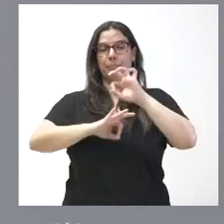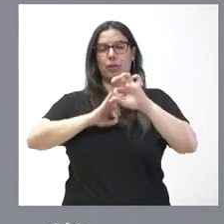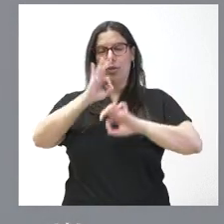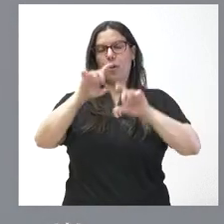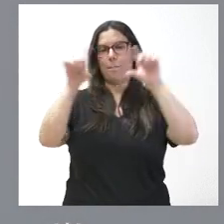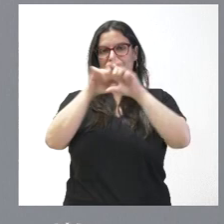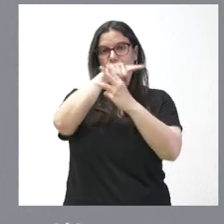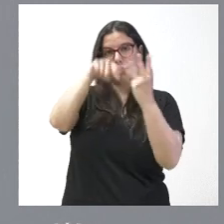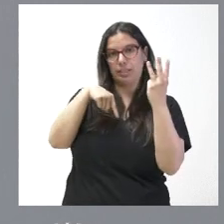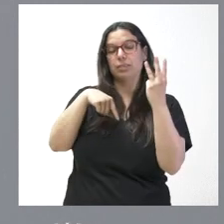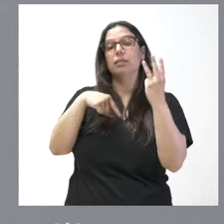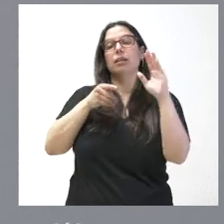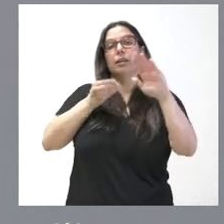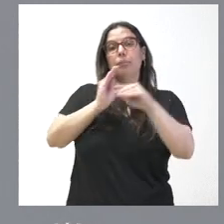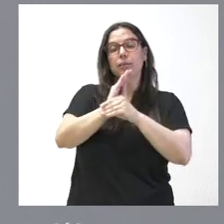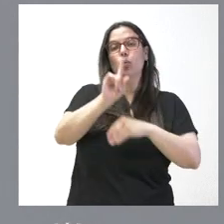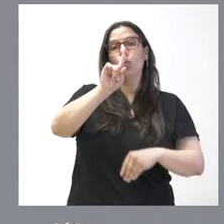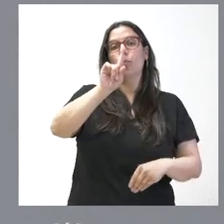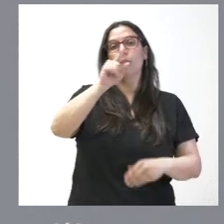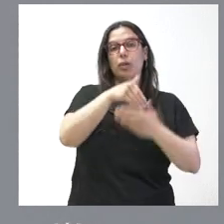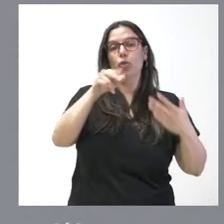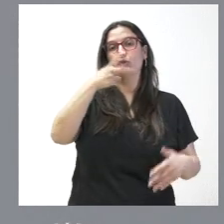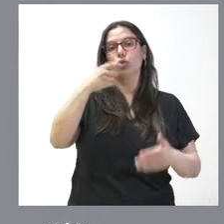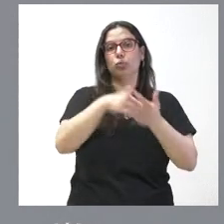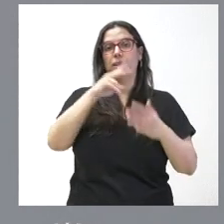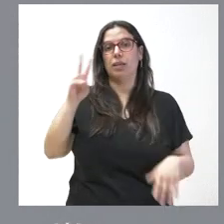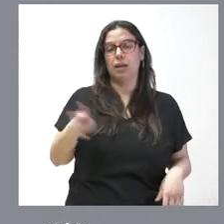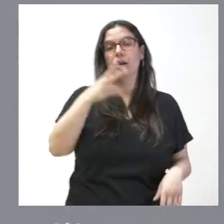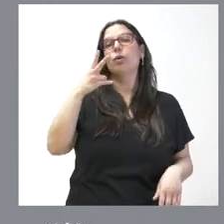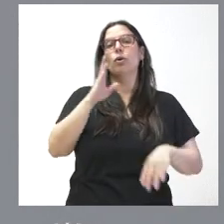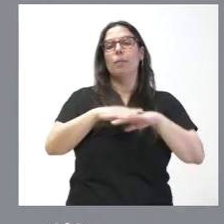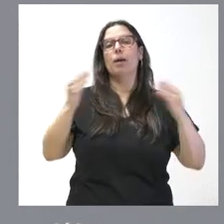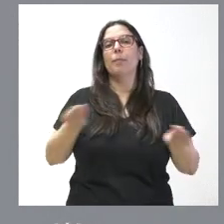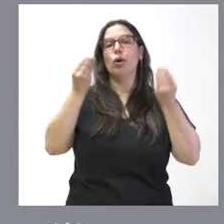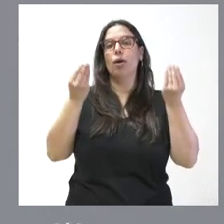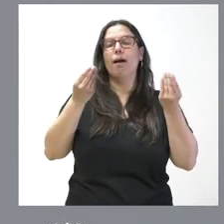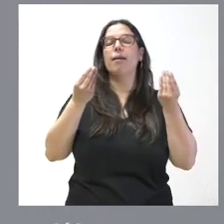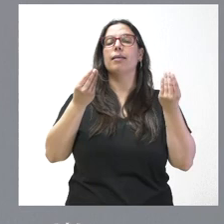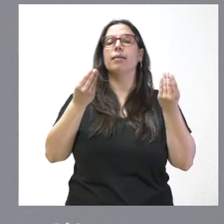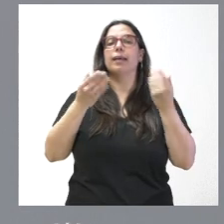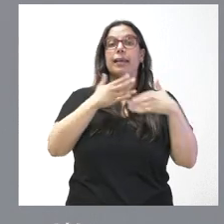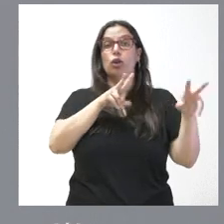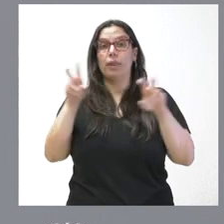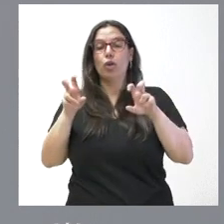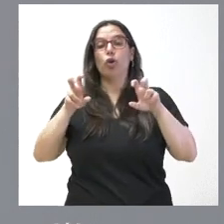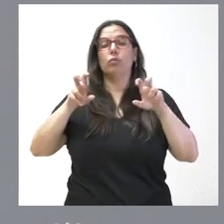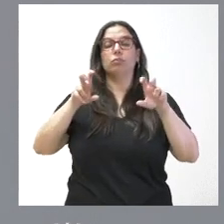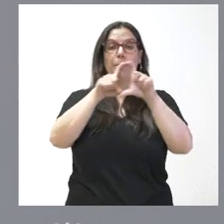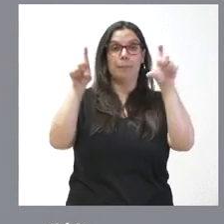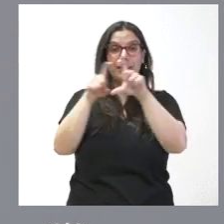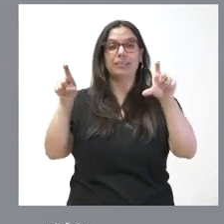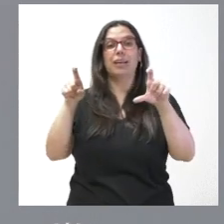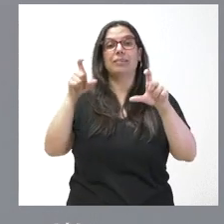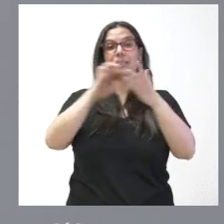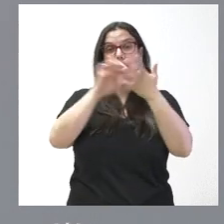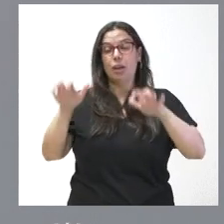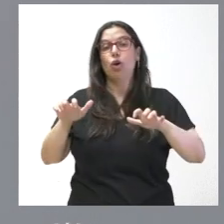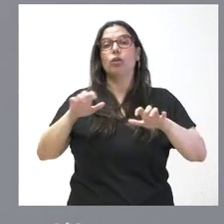Castilla